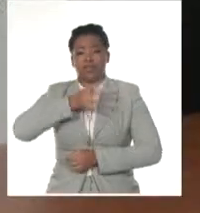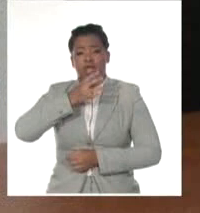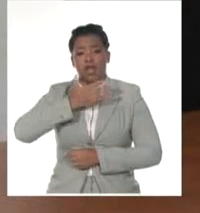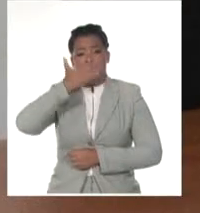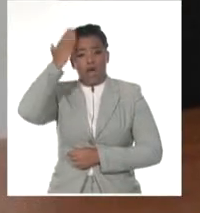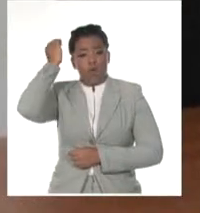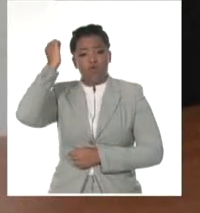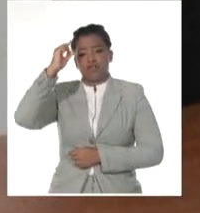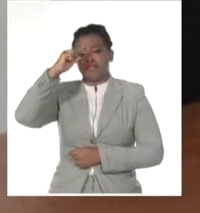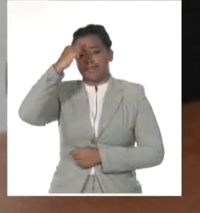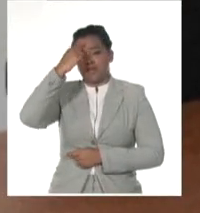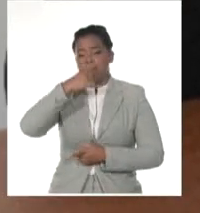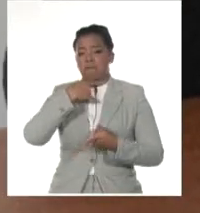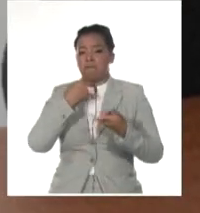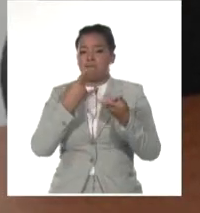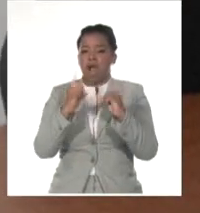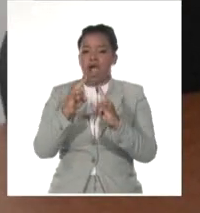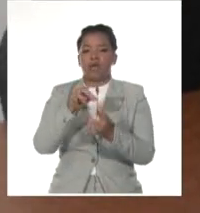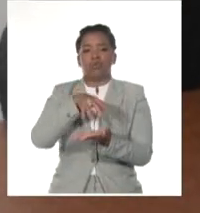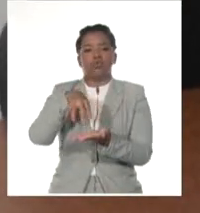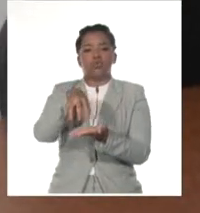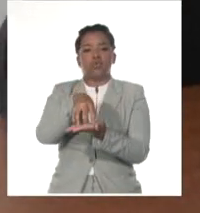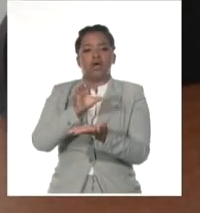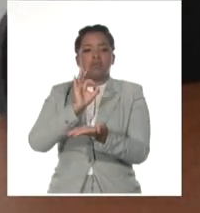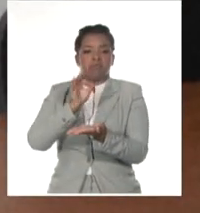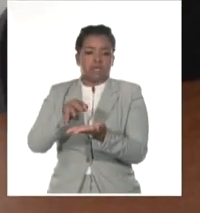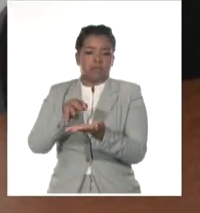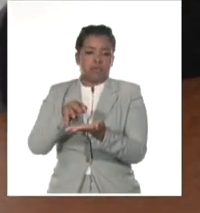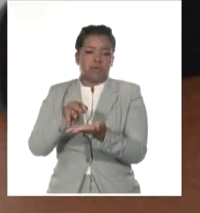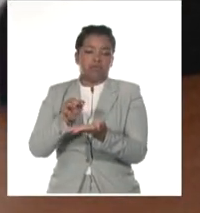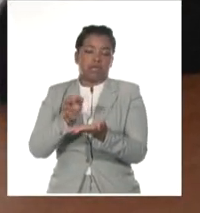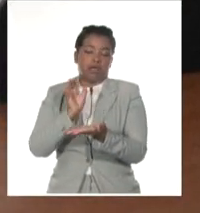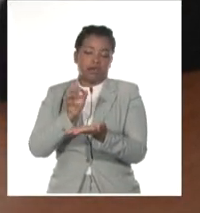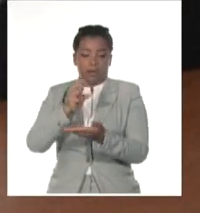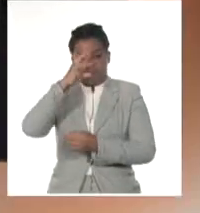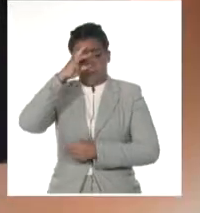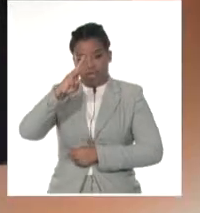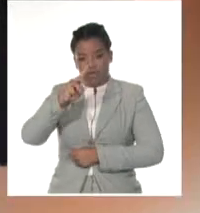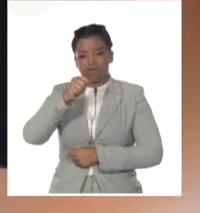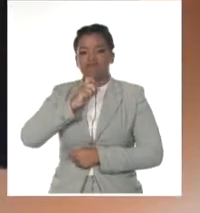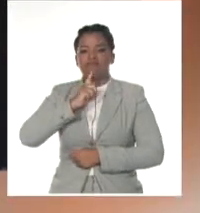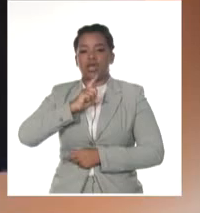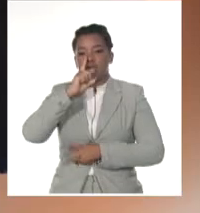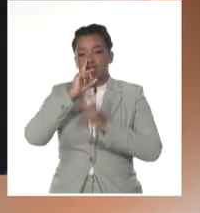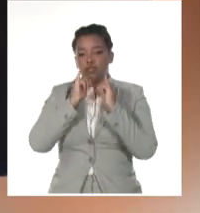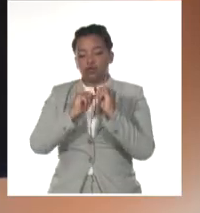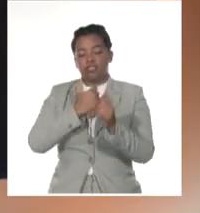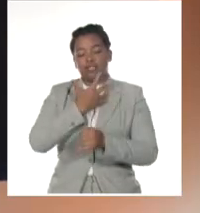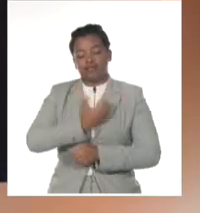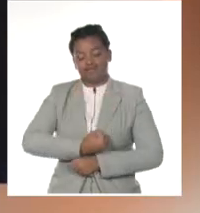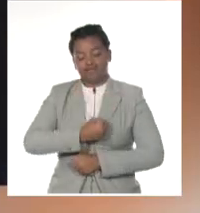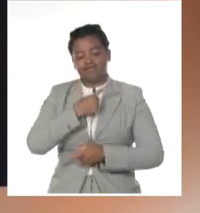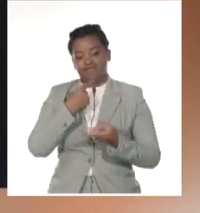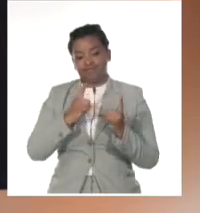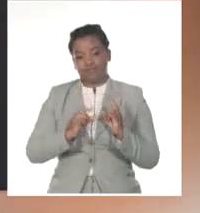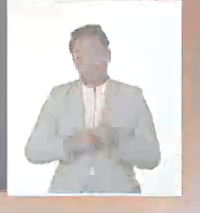falleció en el municipio de Tecate de Baja California. Este viernes trascendió la noticia de tan lamentable pérdida.